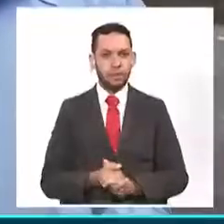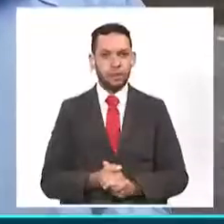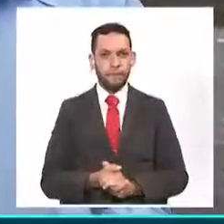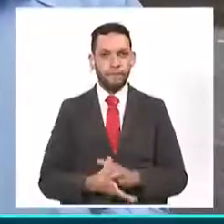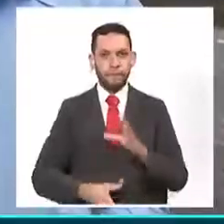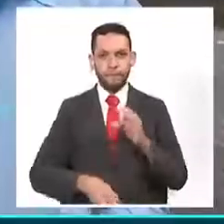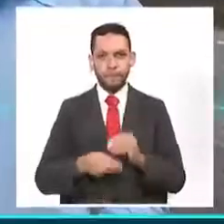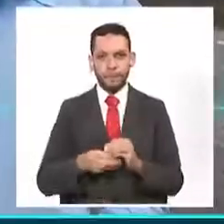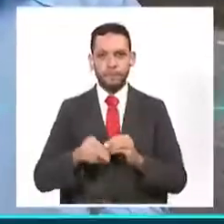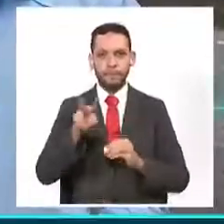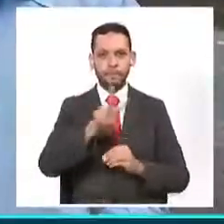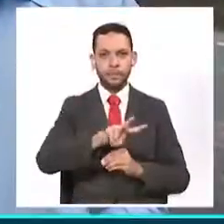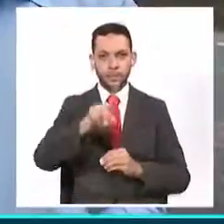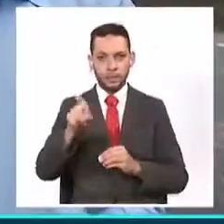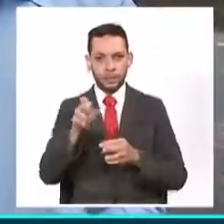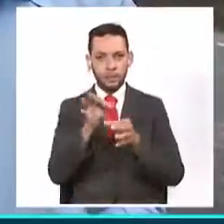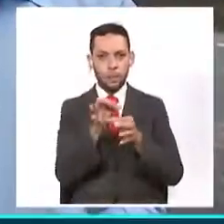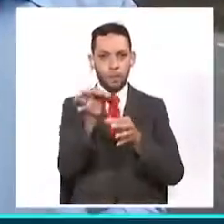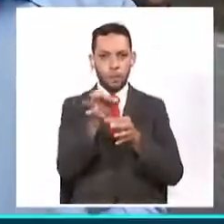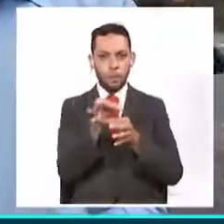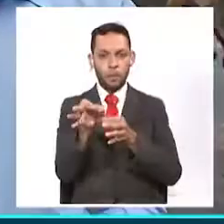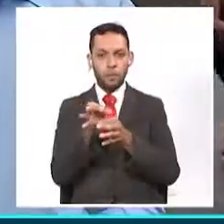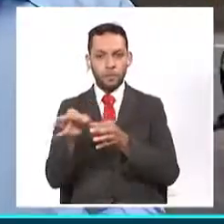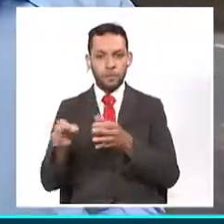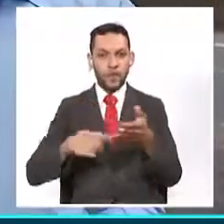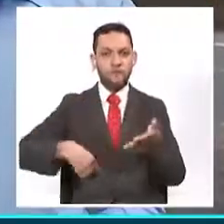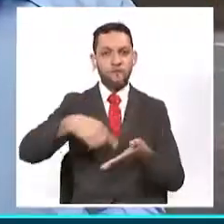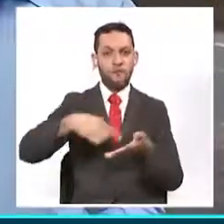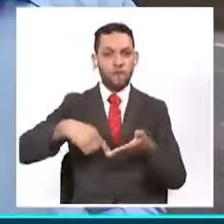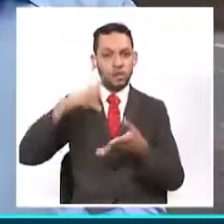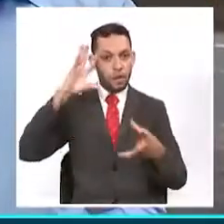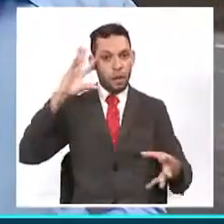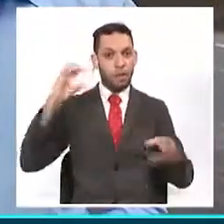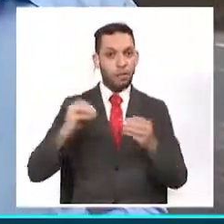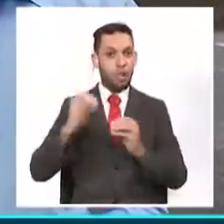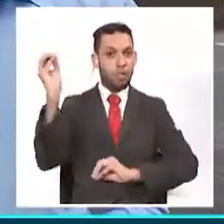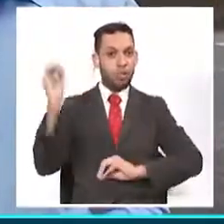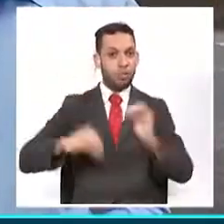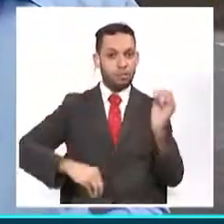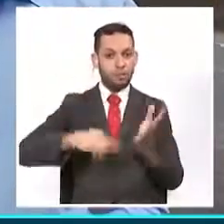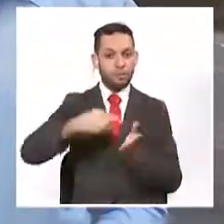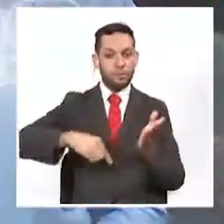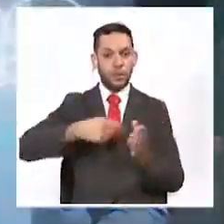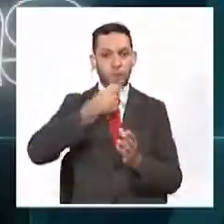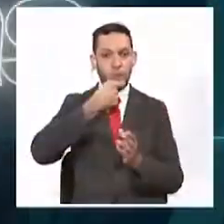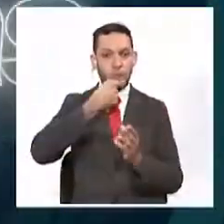26 de los 27 municipios de Caldas aún no han firmado un convenio interadministrativo con tránsito y transporte.